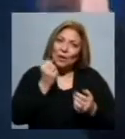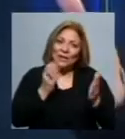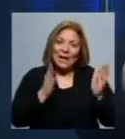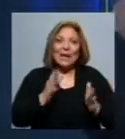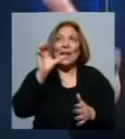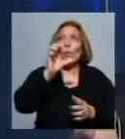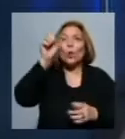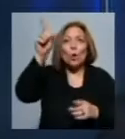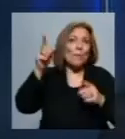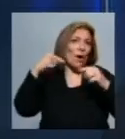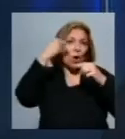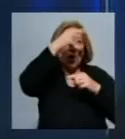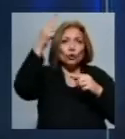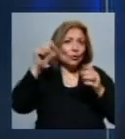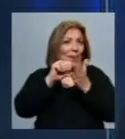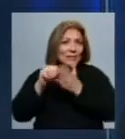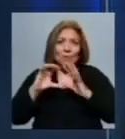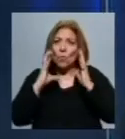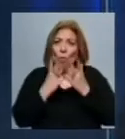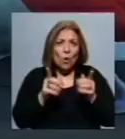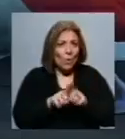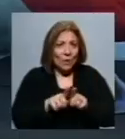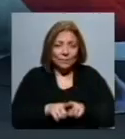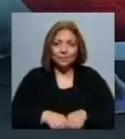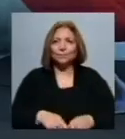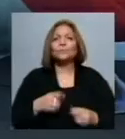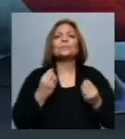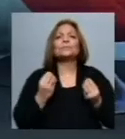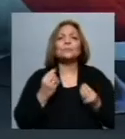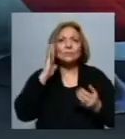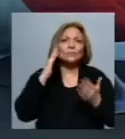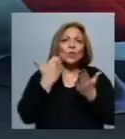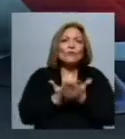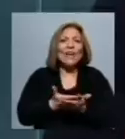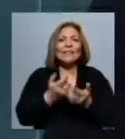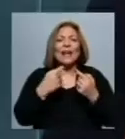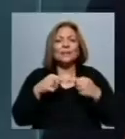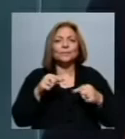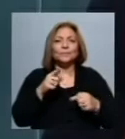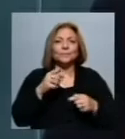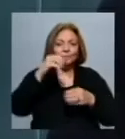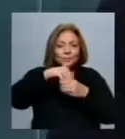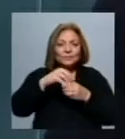Europa u otros países del mundo. ¿Qué pasa con respecto a los contenidos? ¿Se establece, por ejemplo,